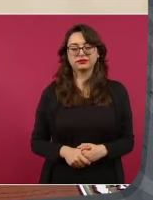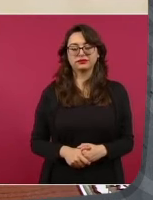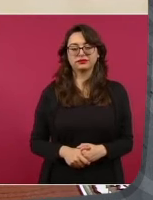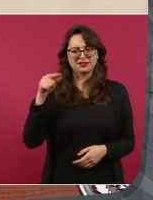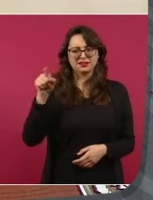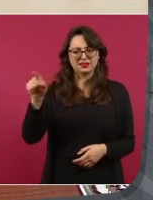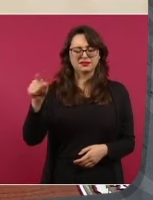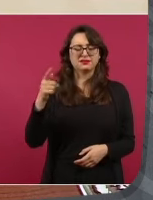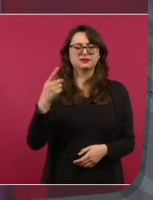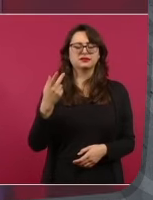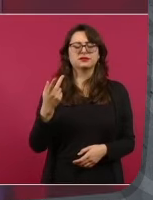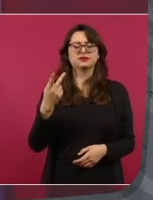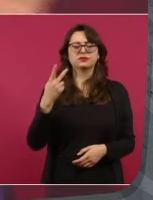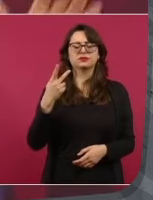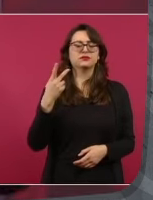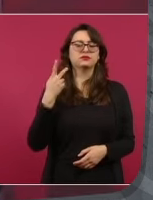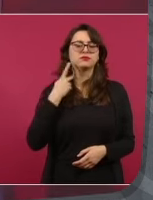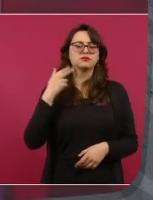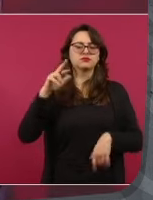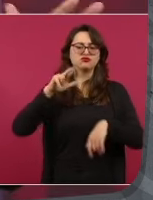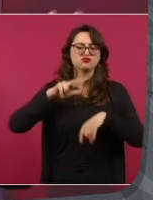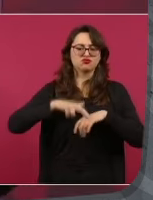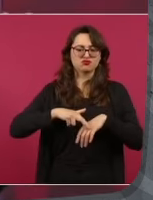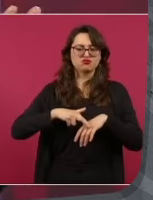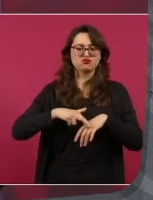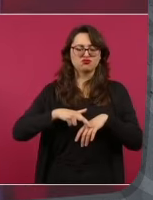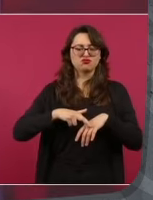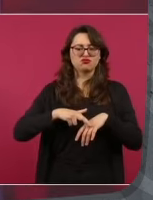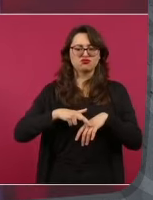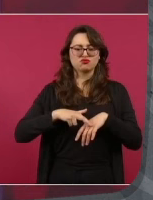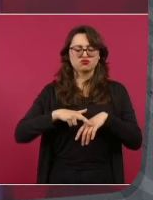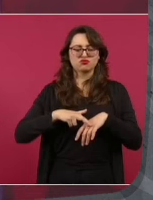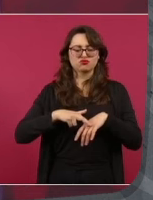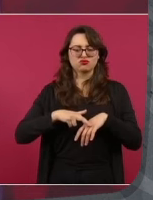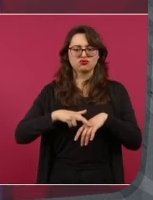y no